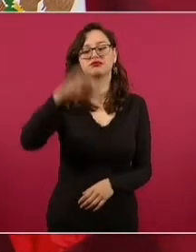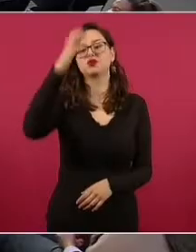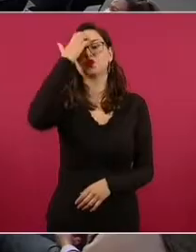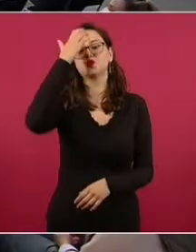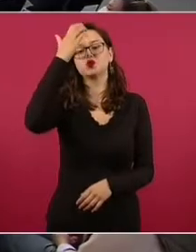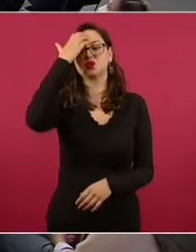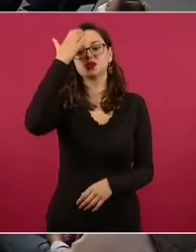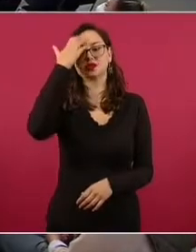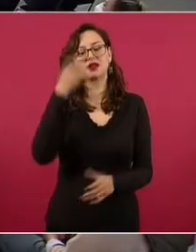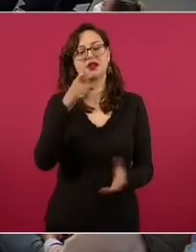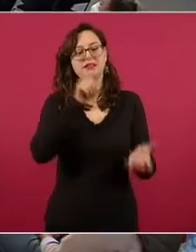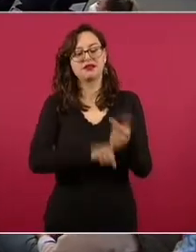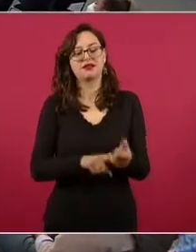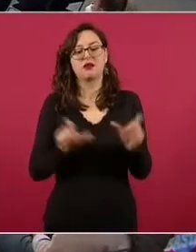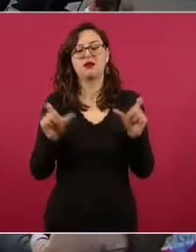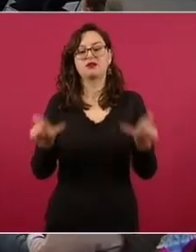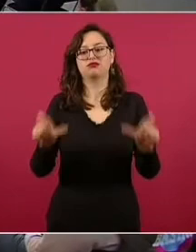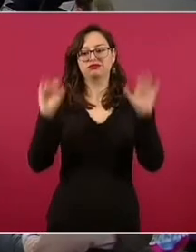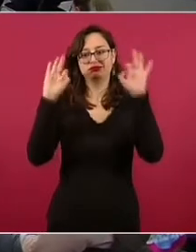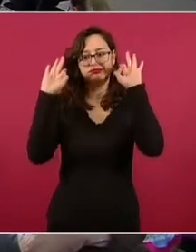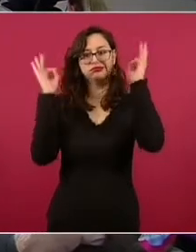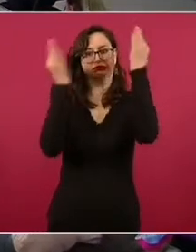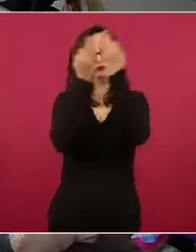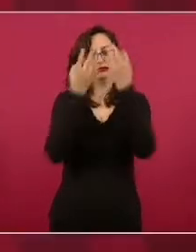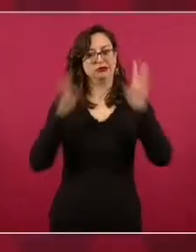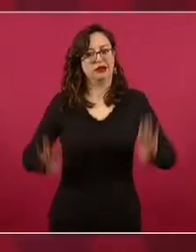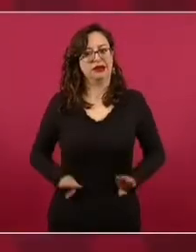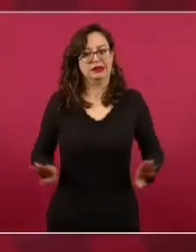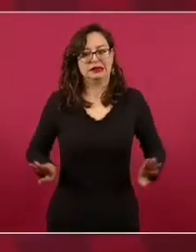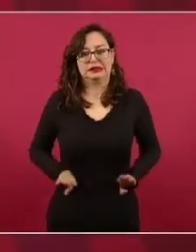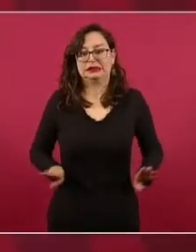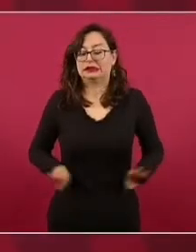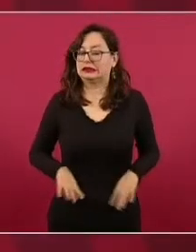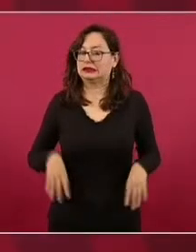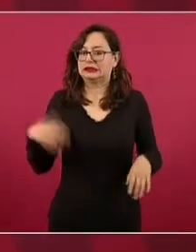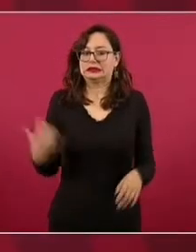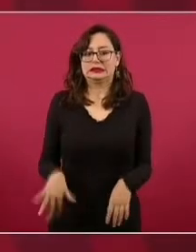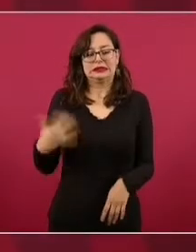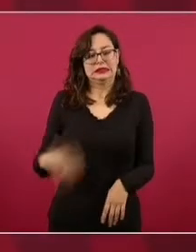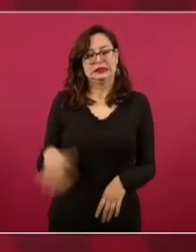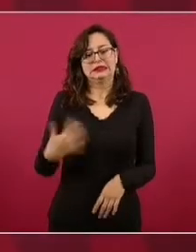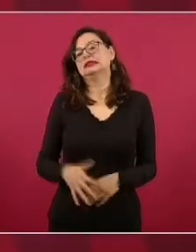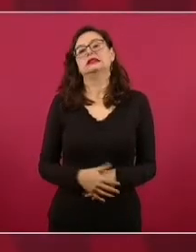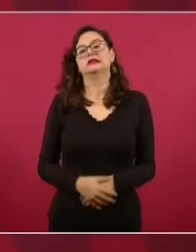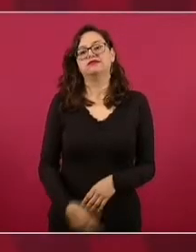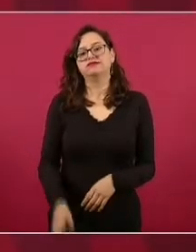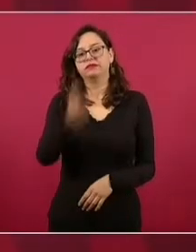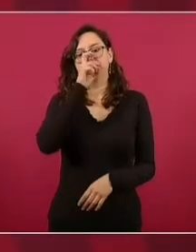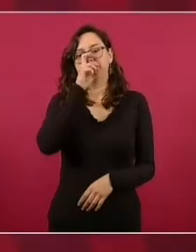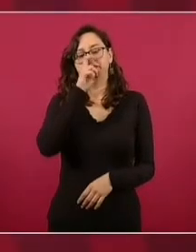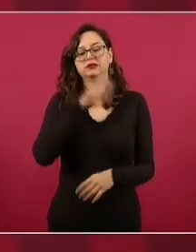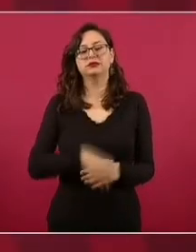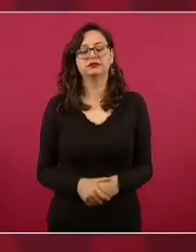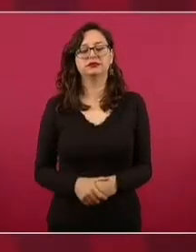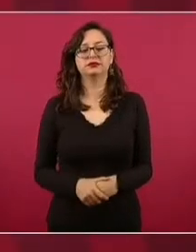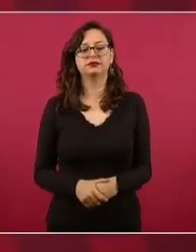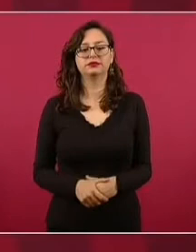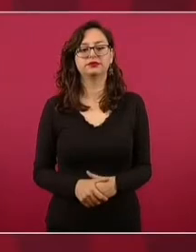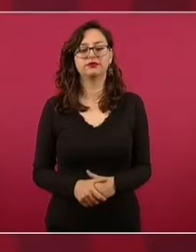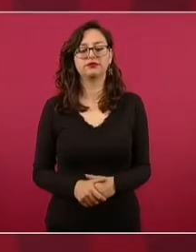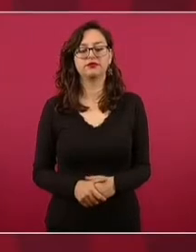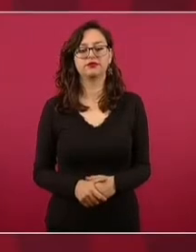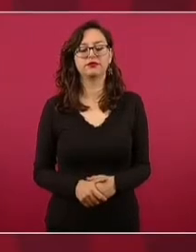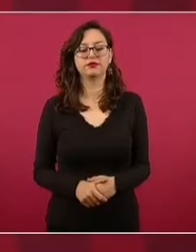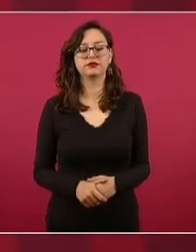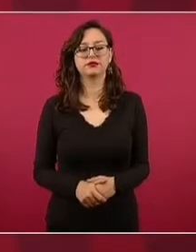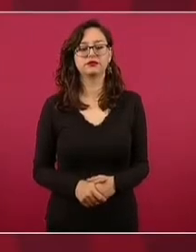son especiales los que trabajan en las aduanas, en todo el mundo, casi son muy parecidos.